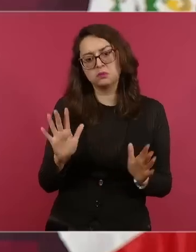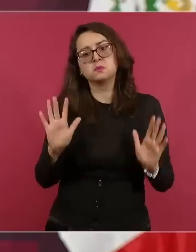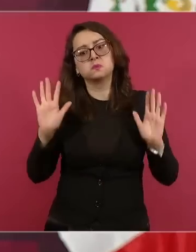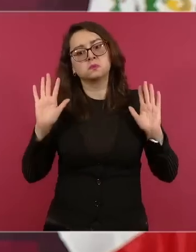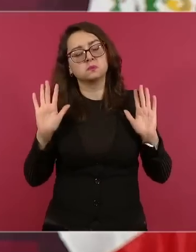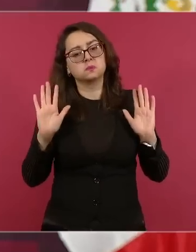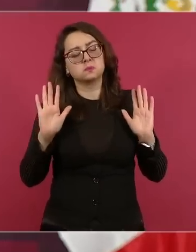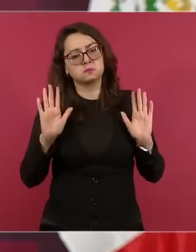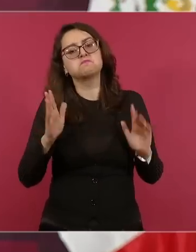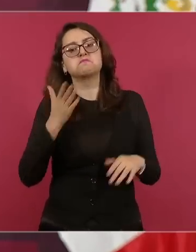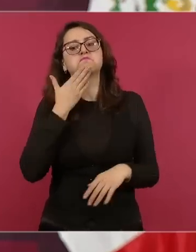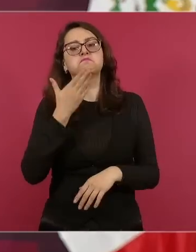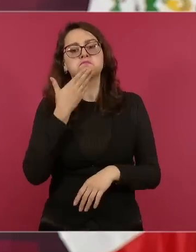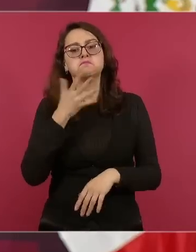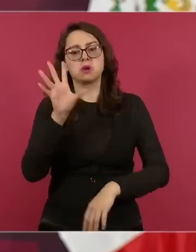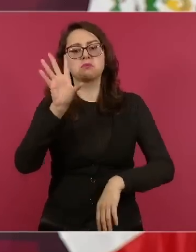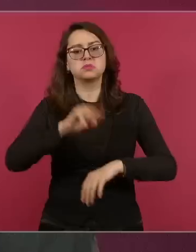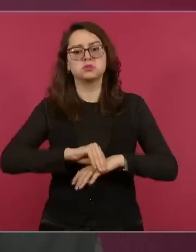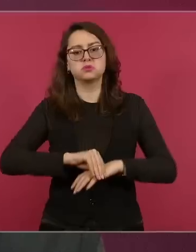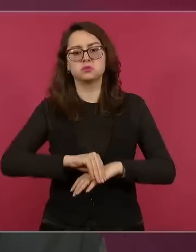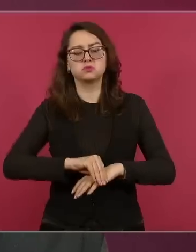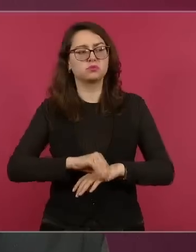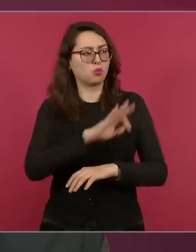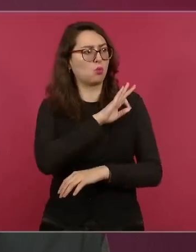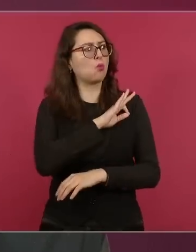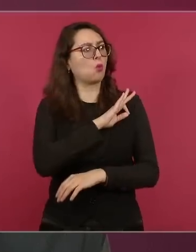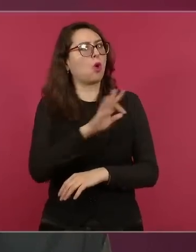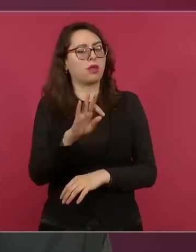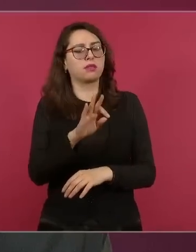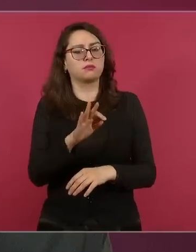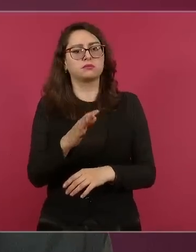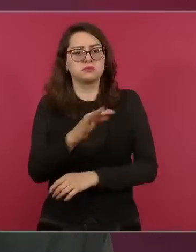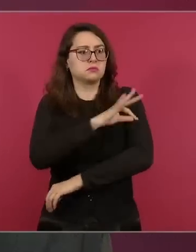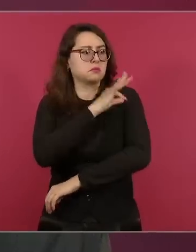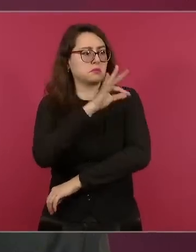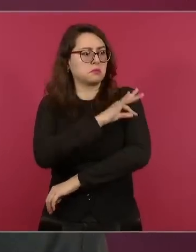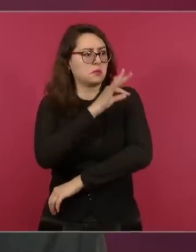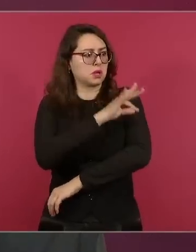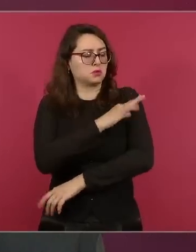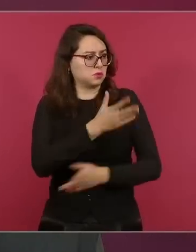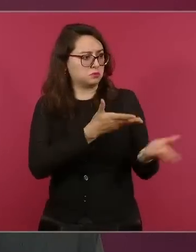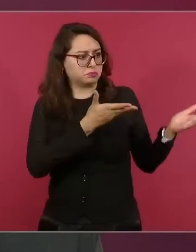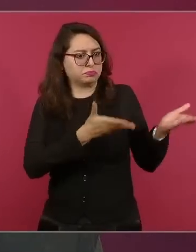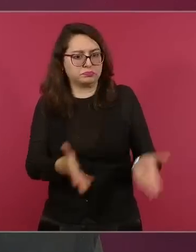que el que quiera pagar,